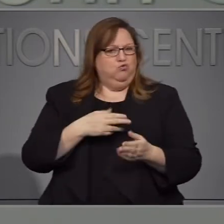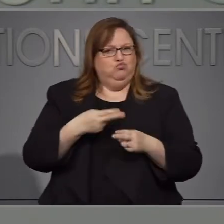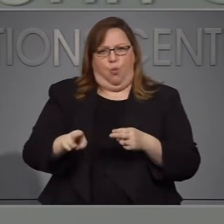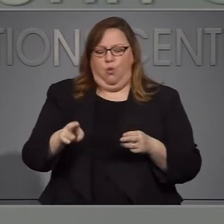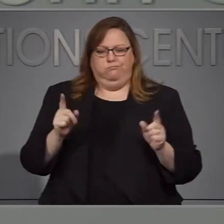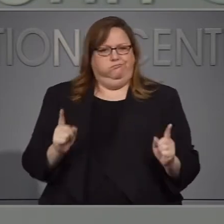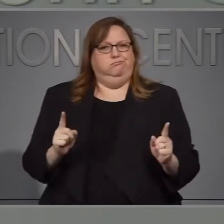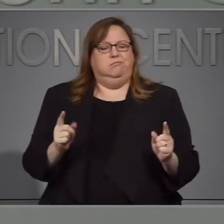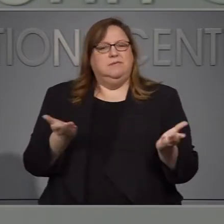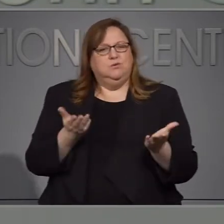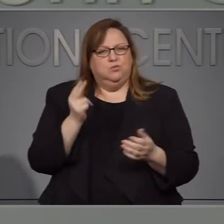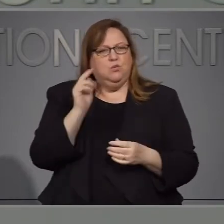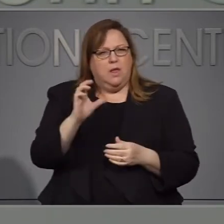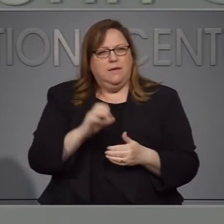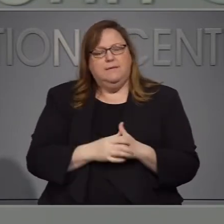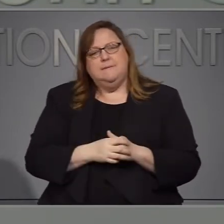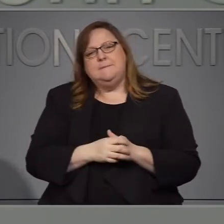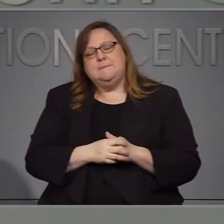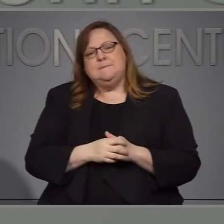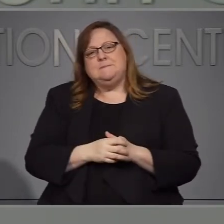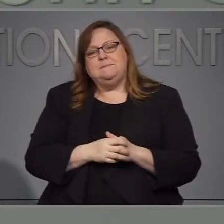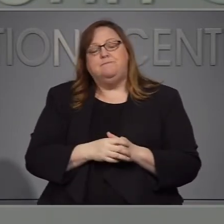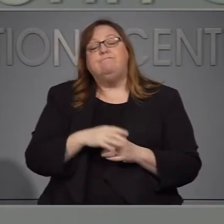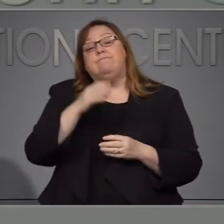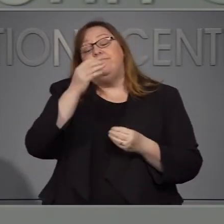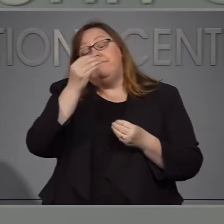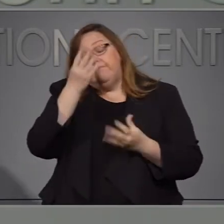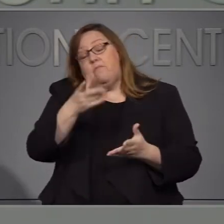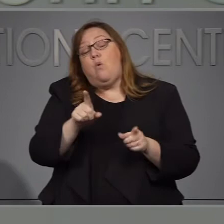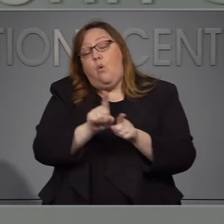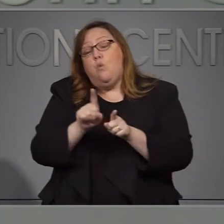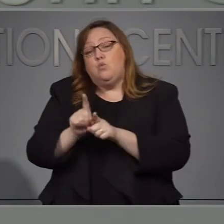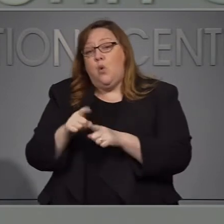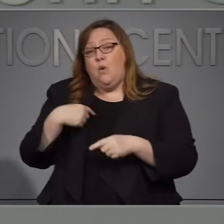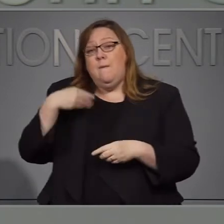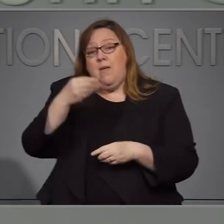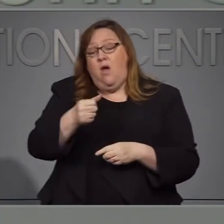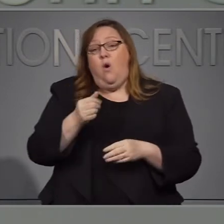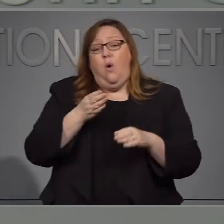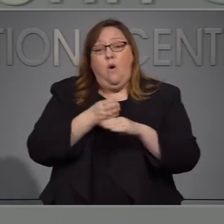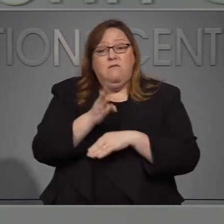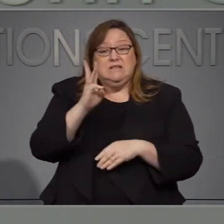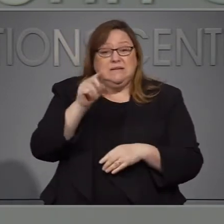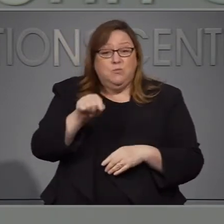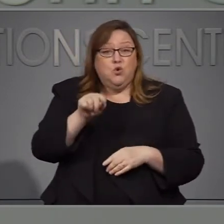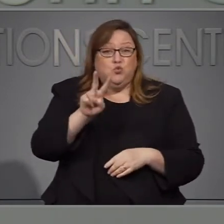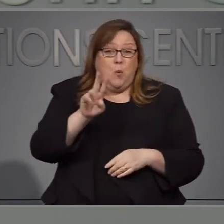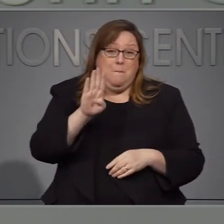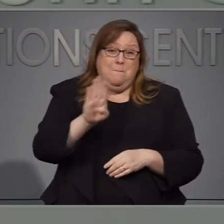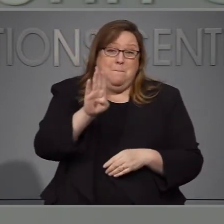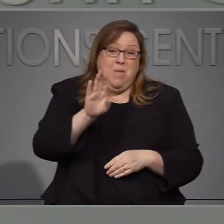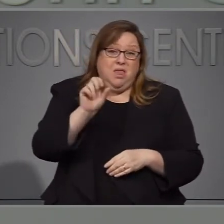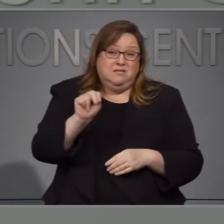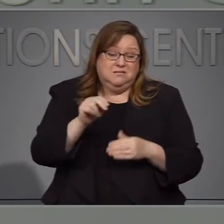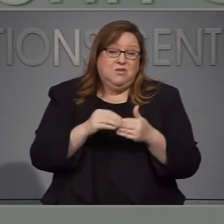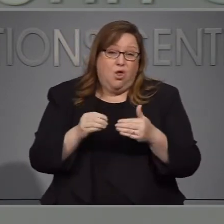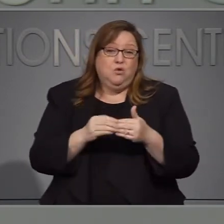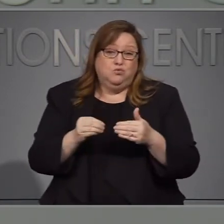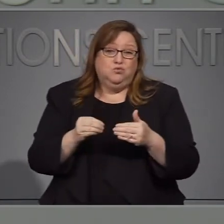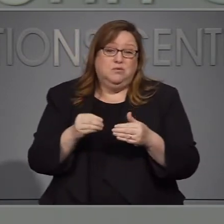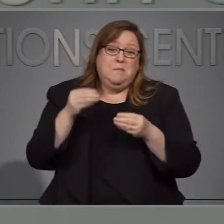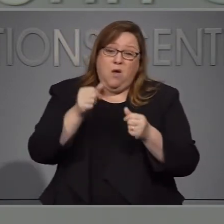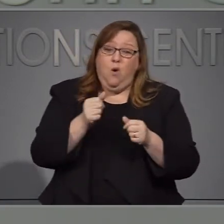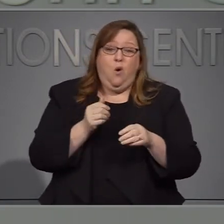es todo ha sido más de 6.2 miles de millones de dólares que se han pagado a 850